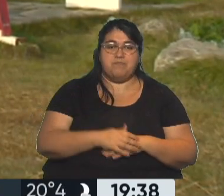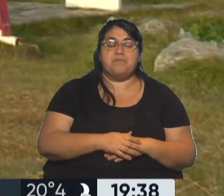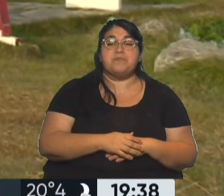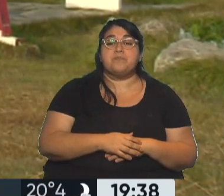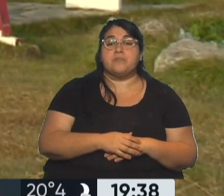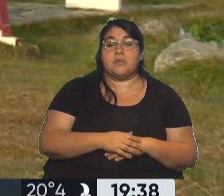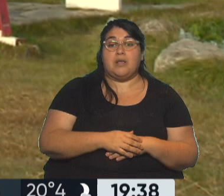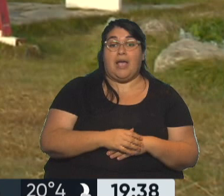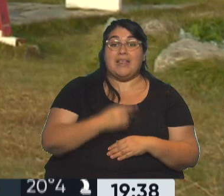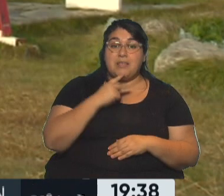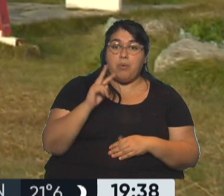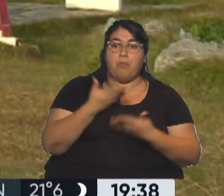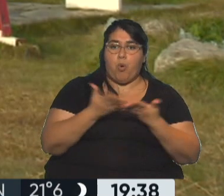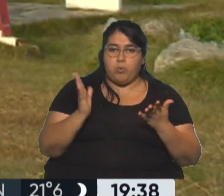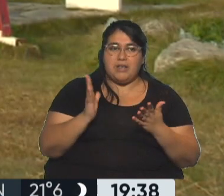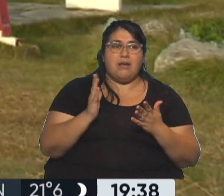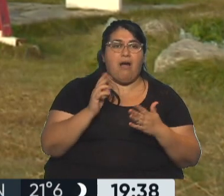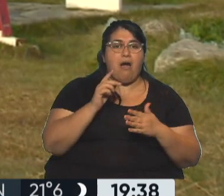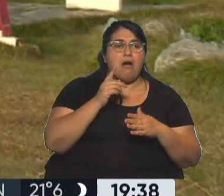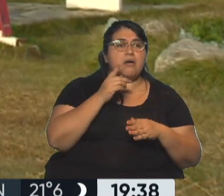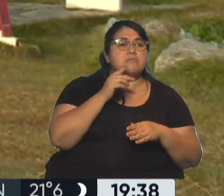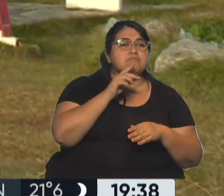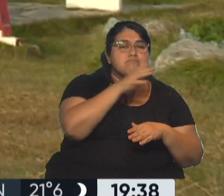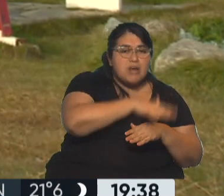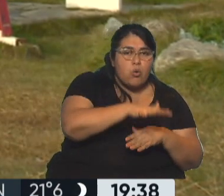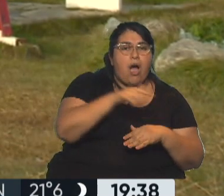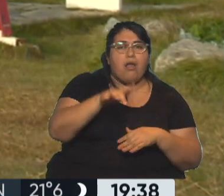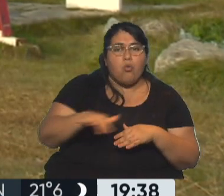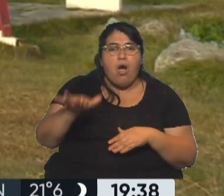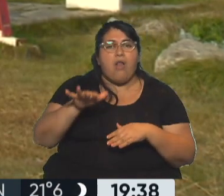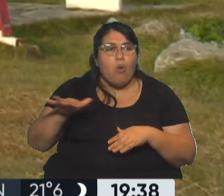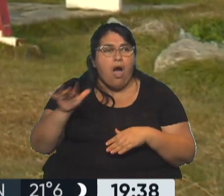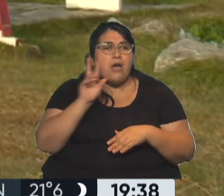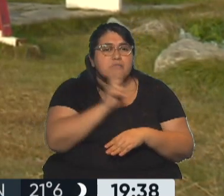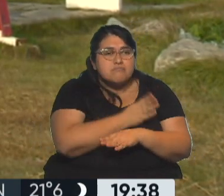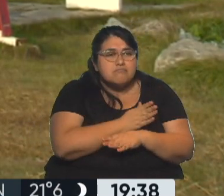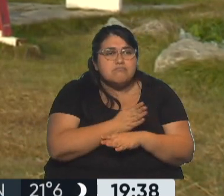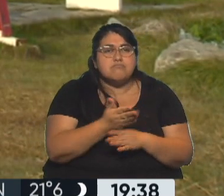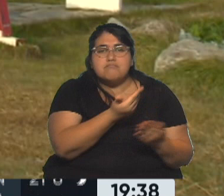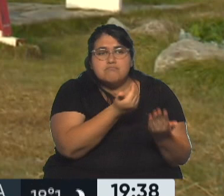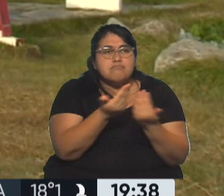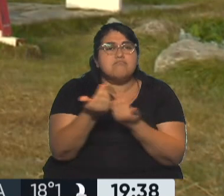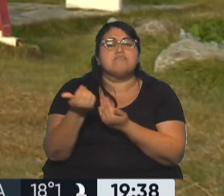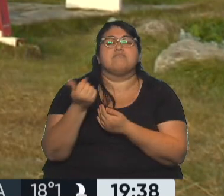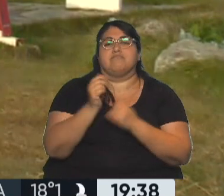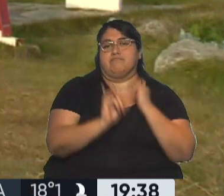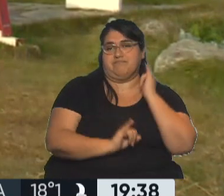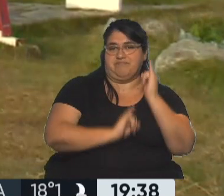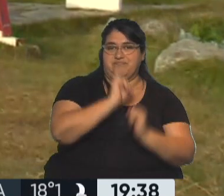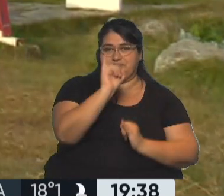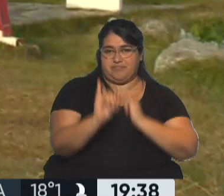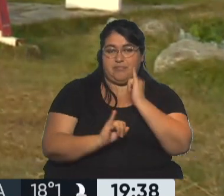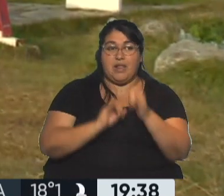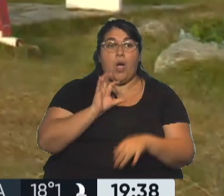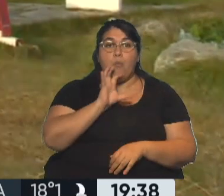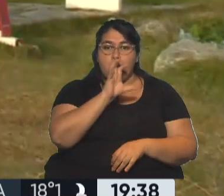a minuto, siguiendo todas las alternativas de esta elección durante el fin de semana en una provincia